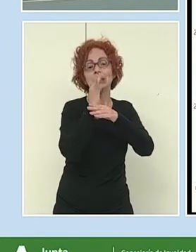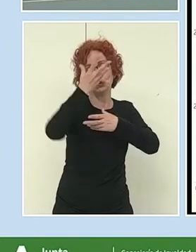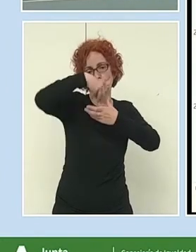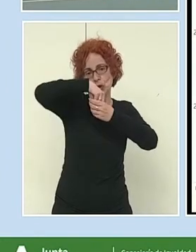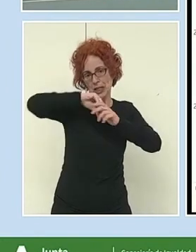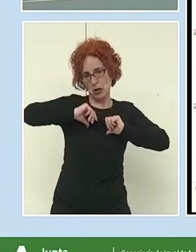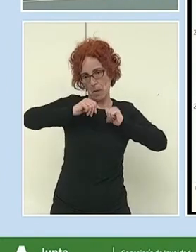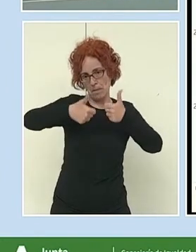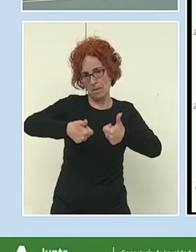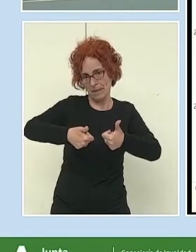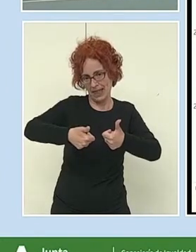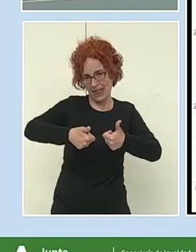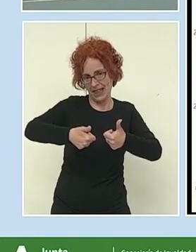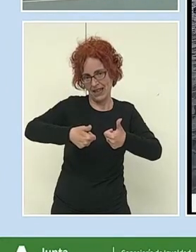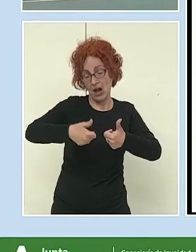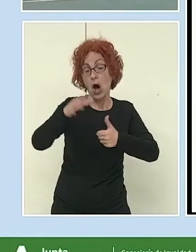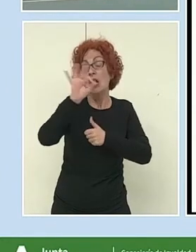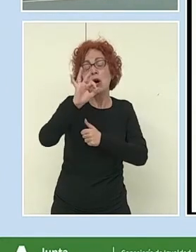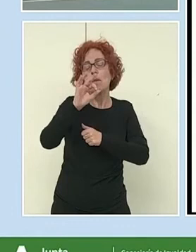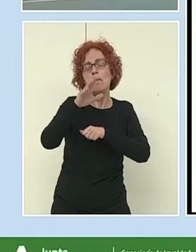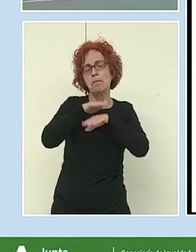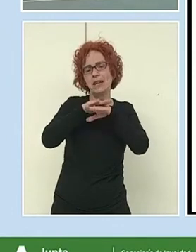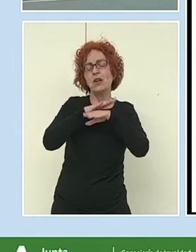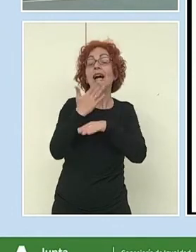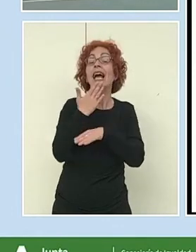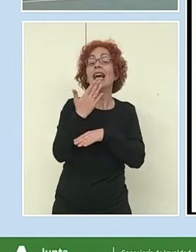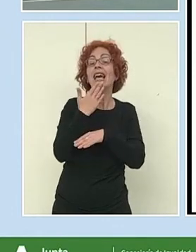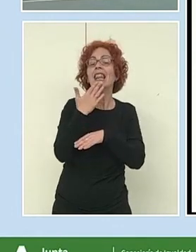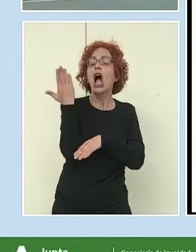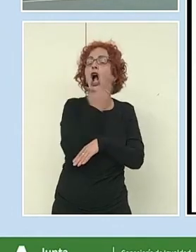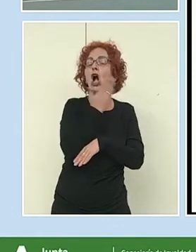Yo... Quiero decir...